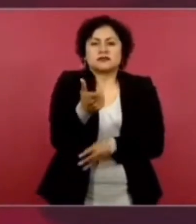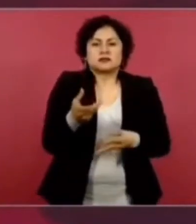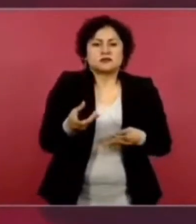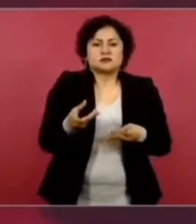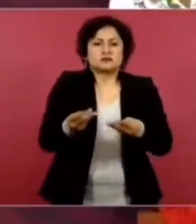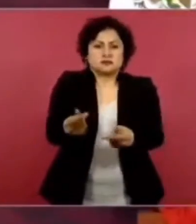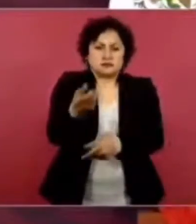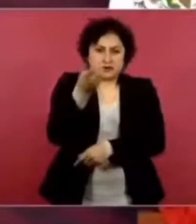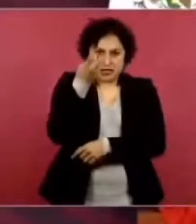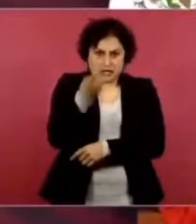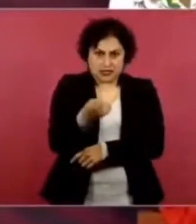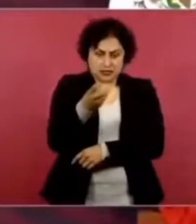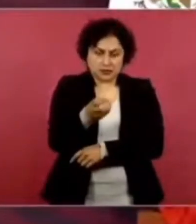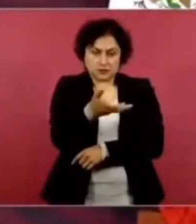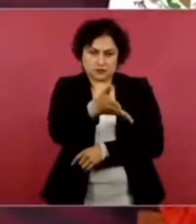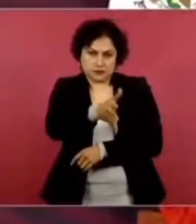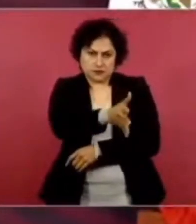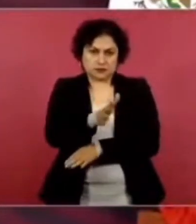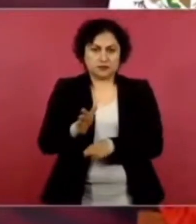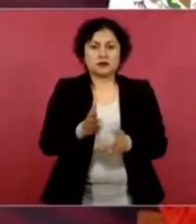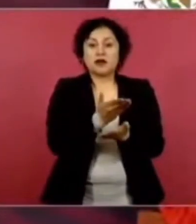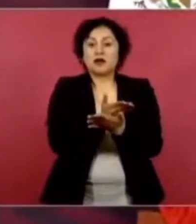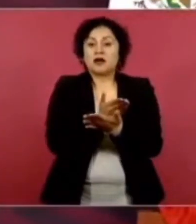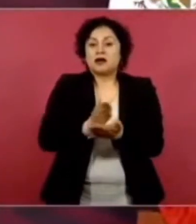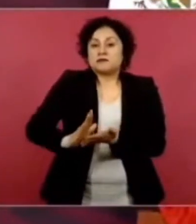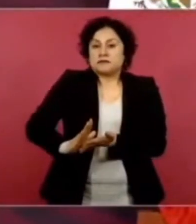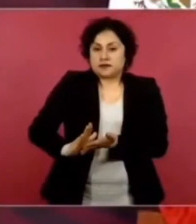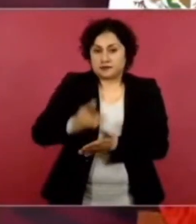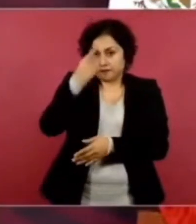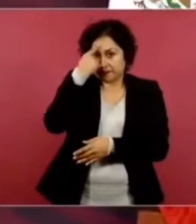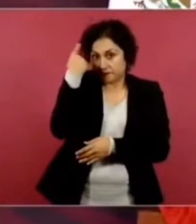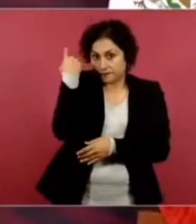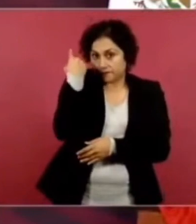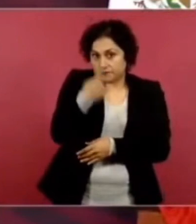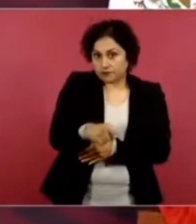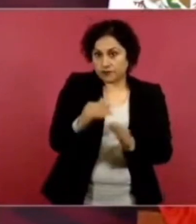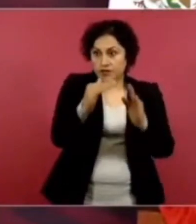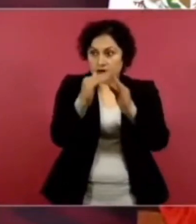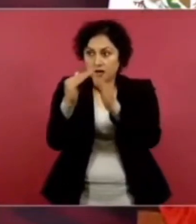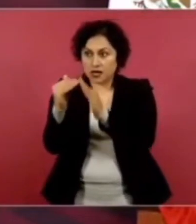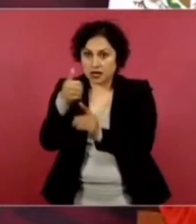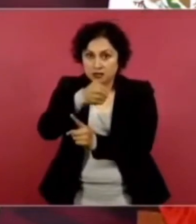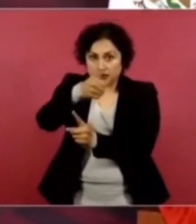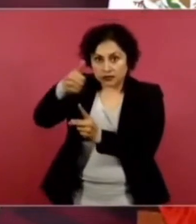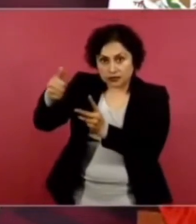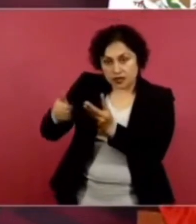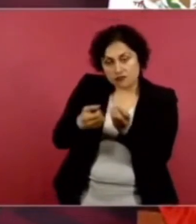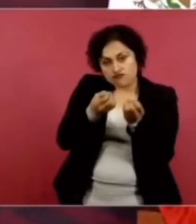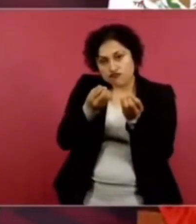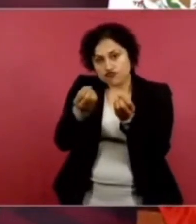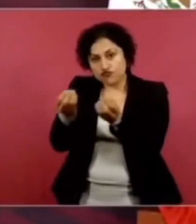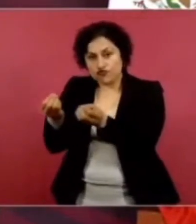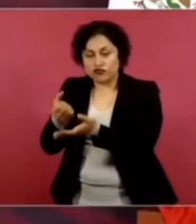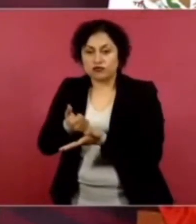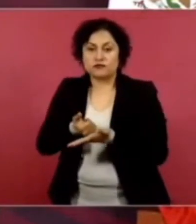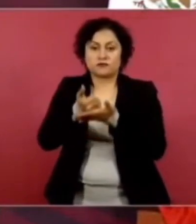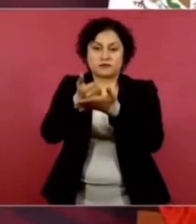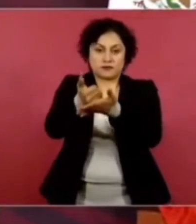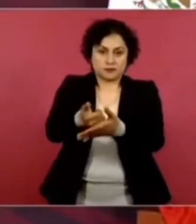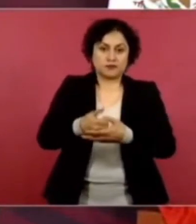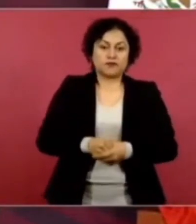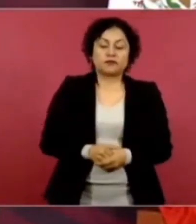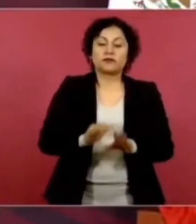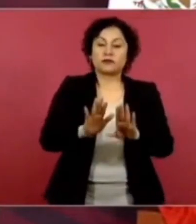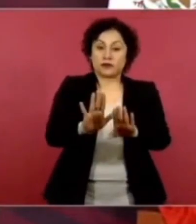Más de lo que les hablaba de la vivienda, vamos también mañana a